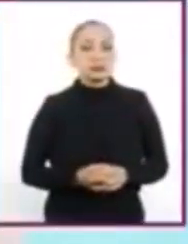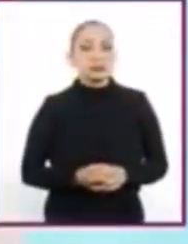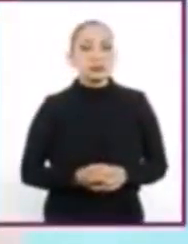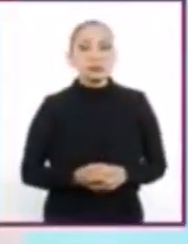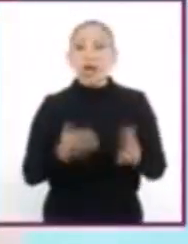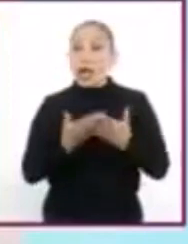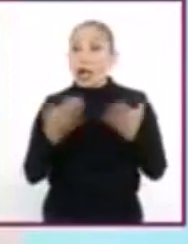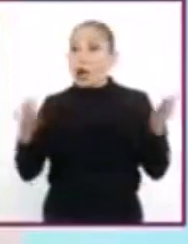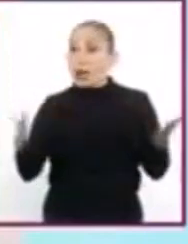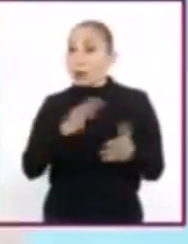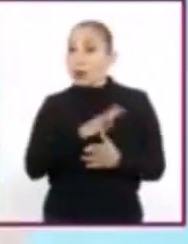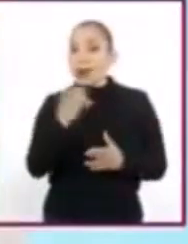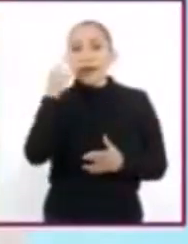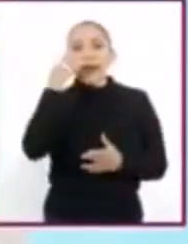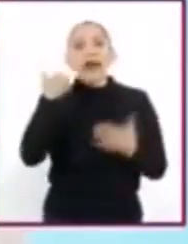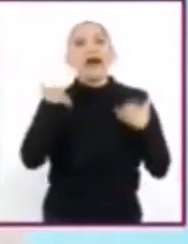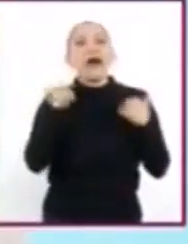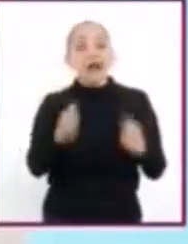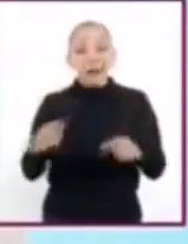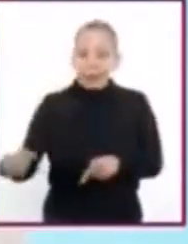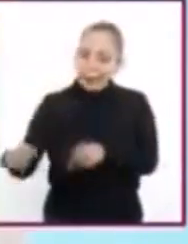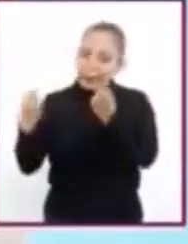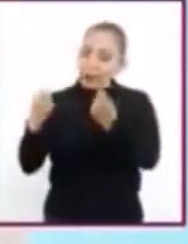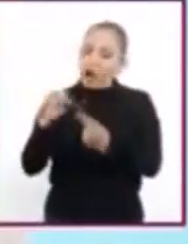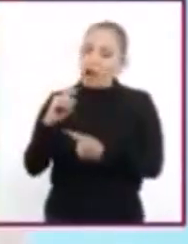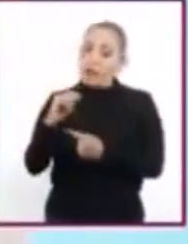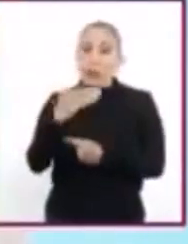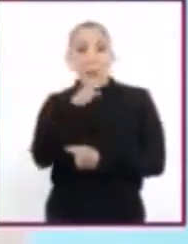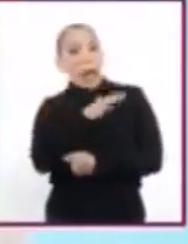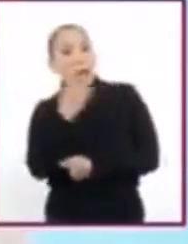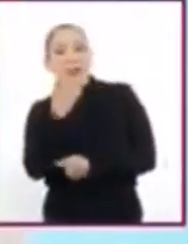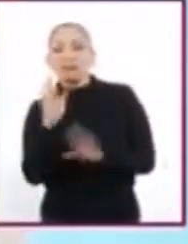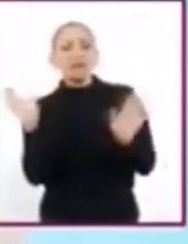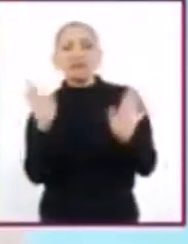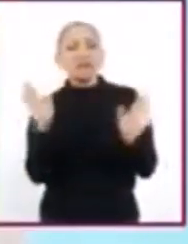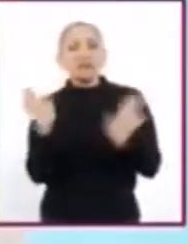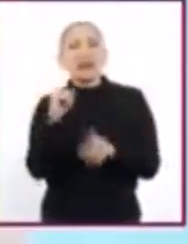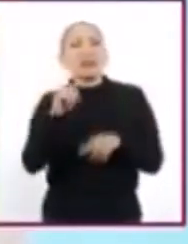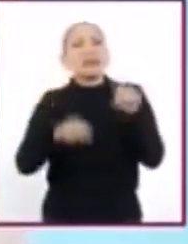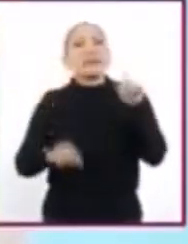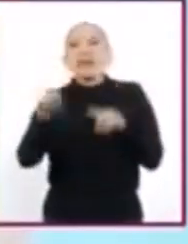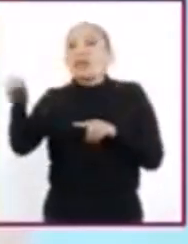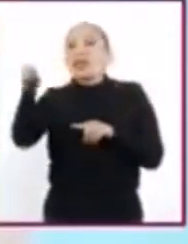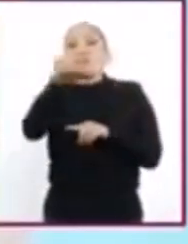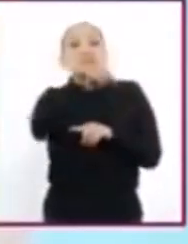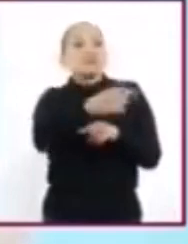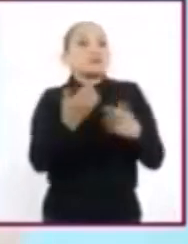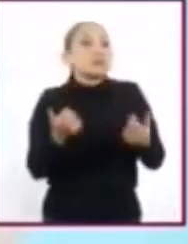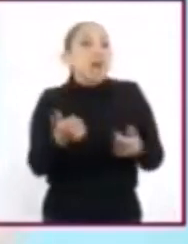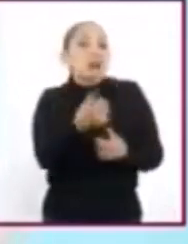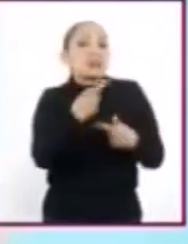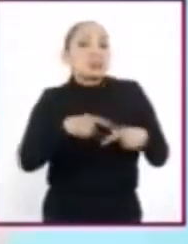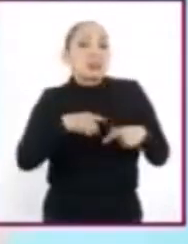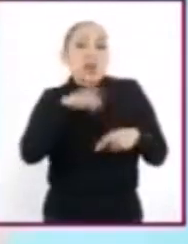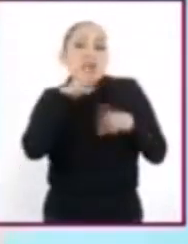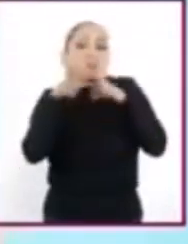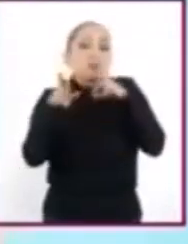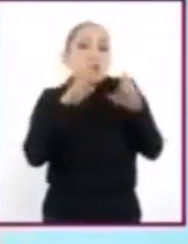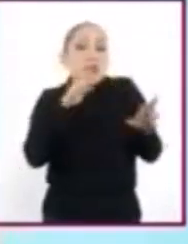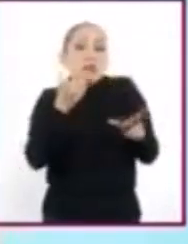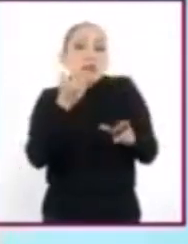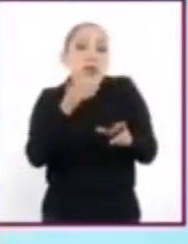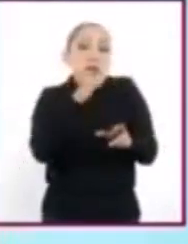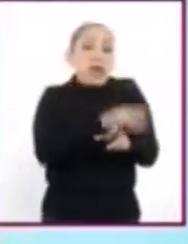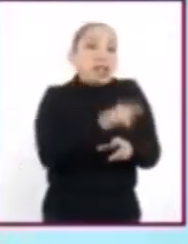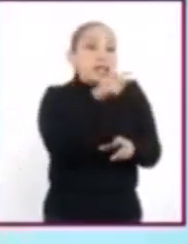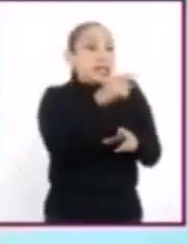Ahora podemos entender que los conflictos no son ni buenos ni malos, dependen de la respuesta que les demos. Y el diálogo es la herramienta